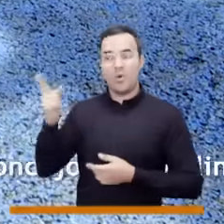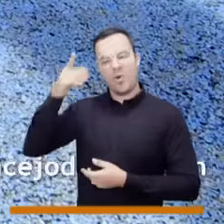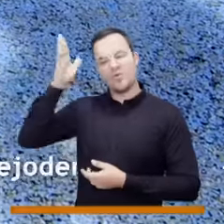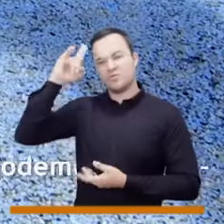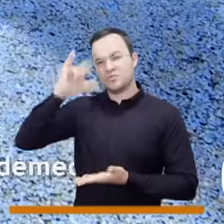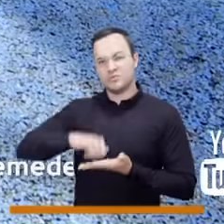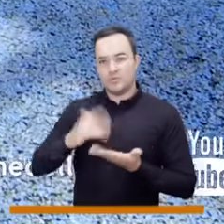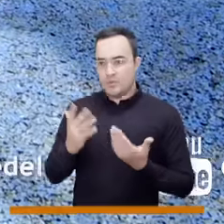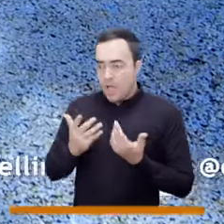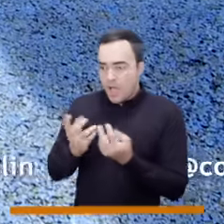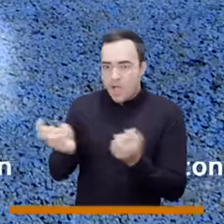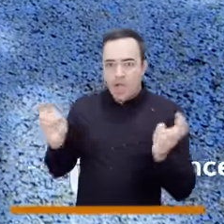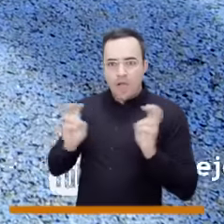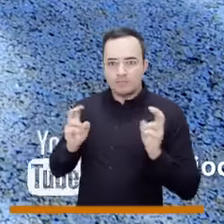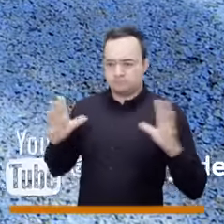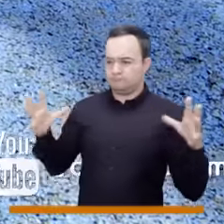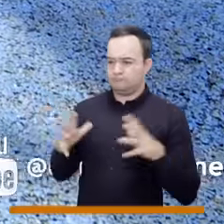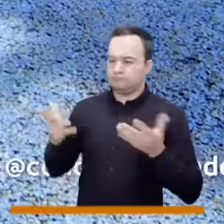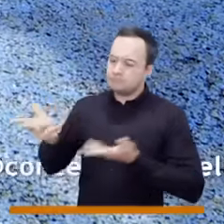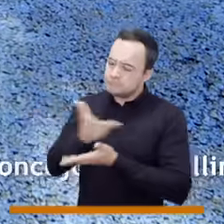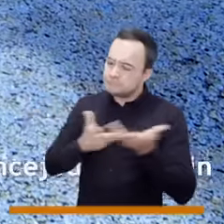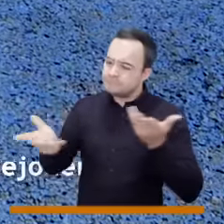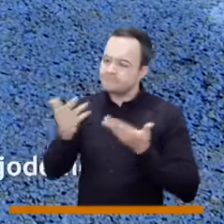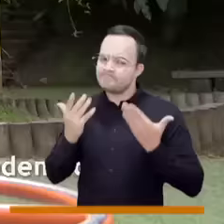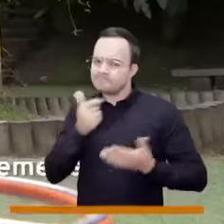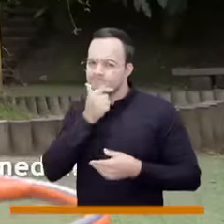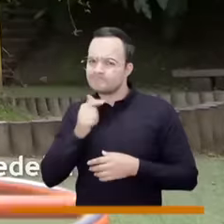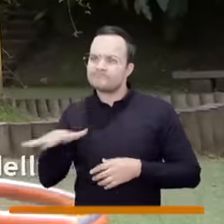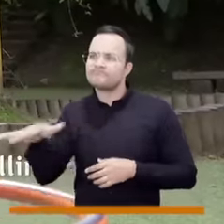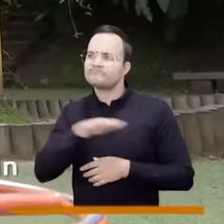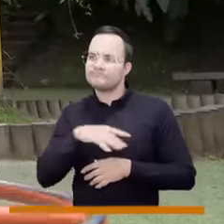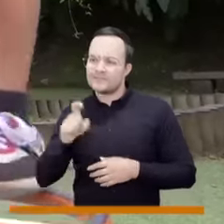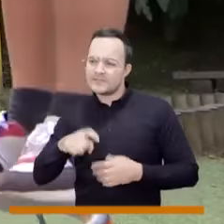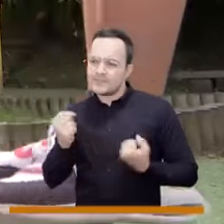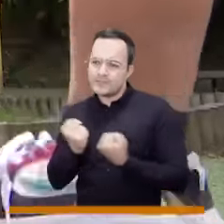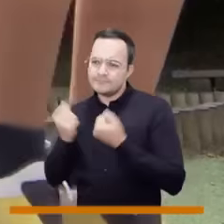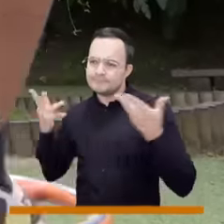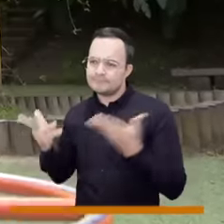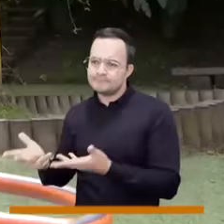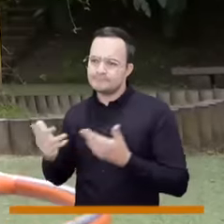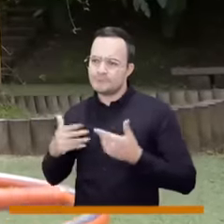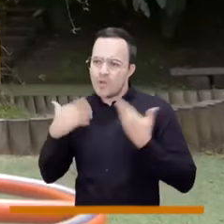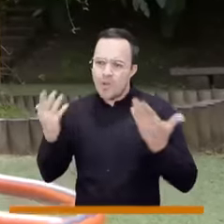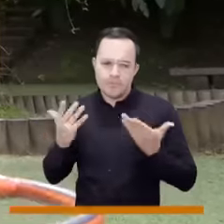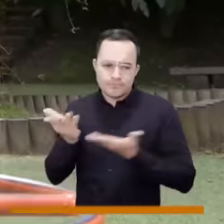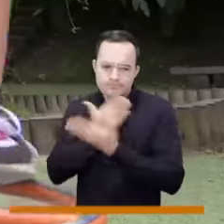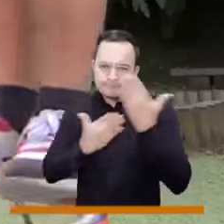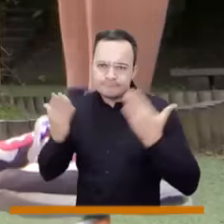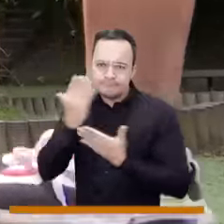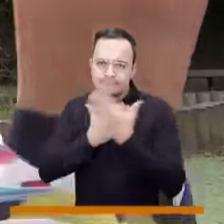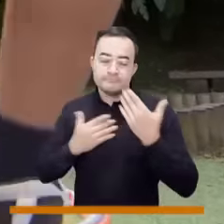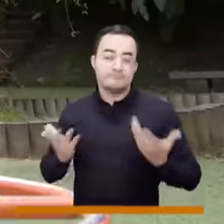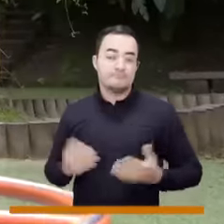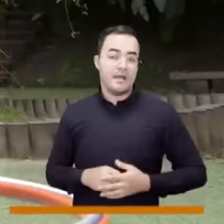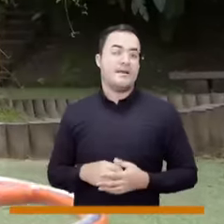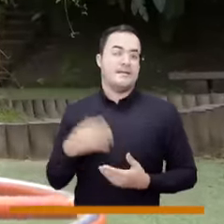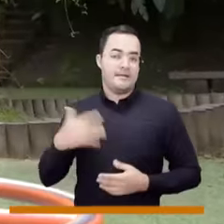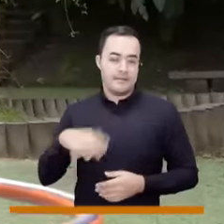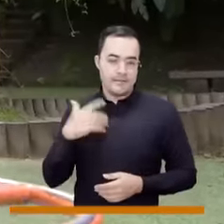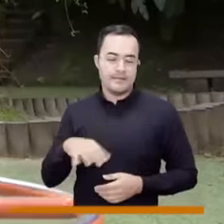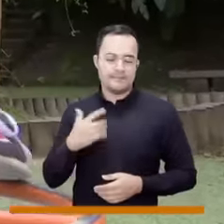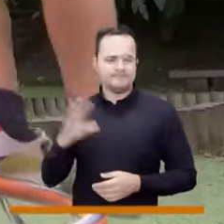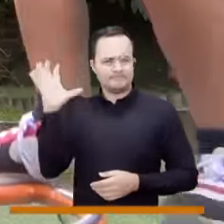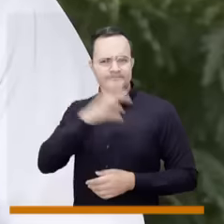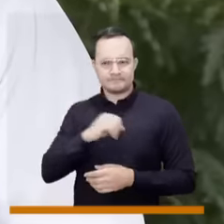es sentar al no creyente, al ateo y poder trabajar en equipo, en pos de la comunidad, en pos de la sociedad. Entonces el